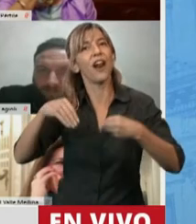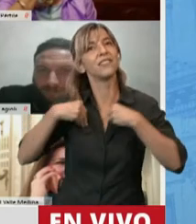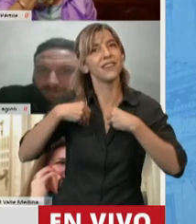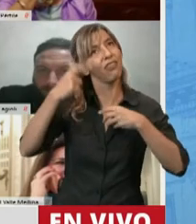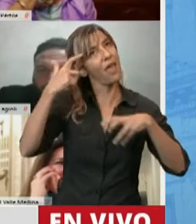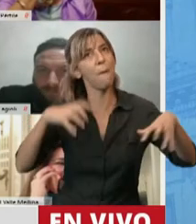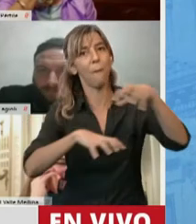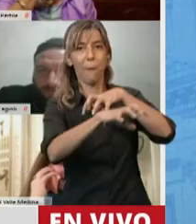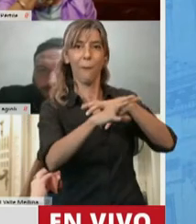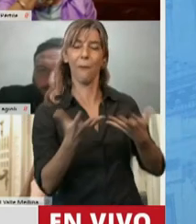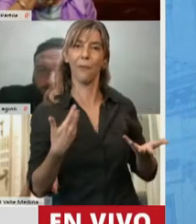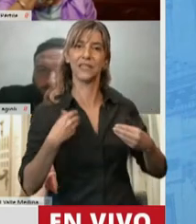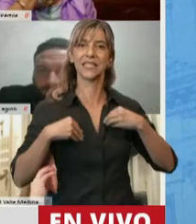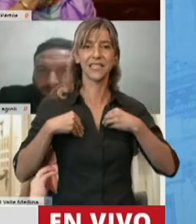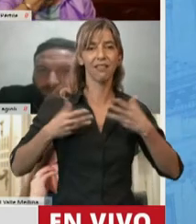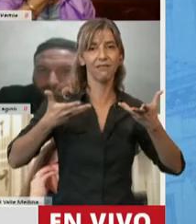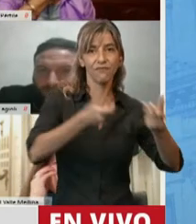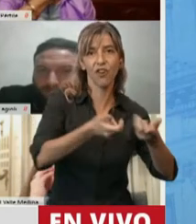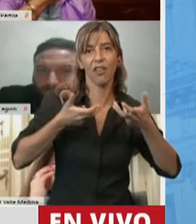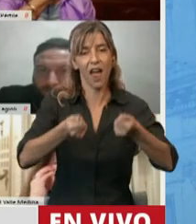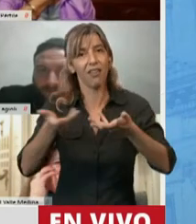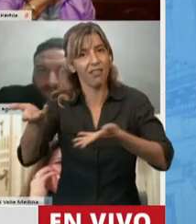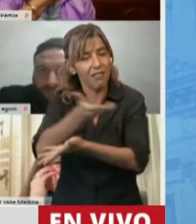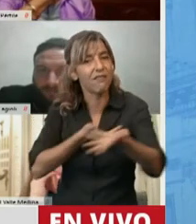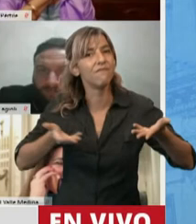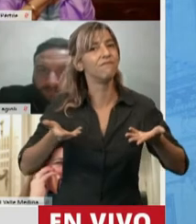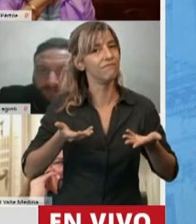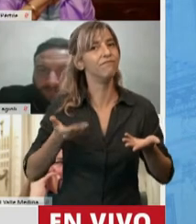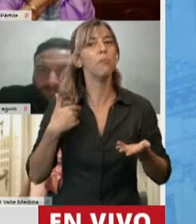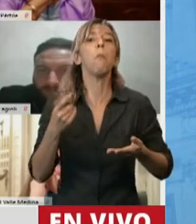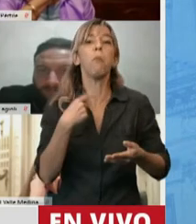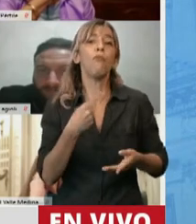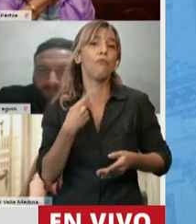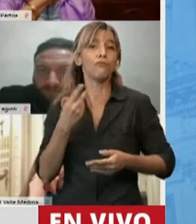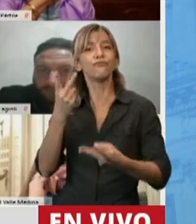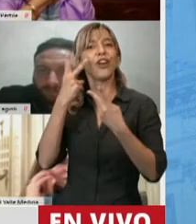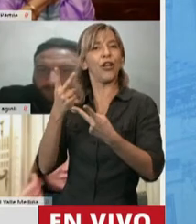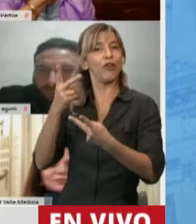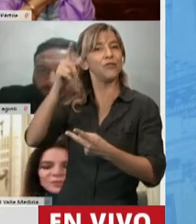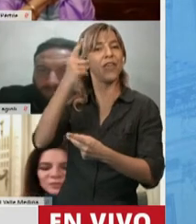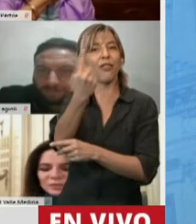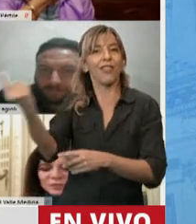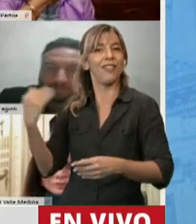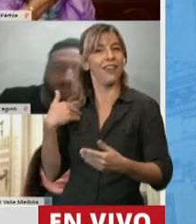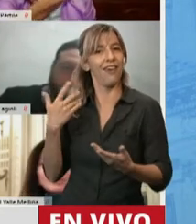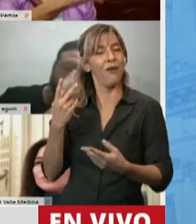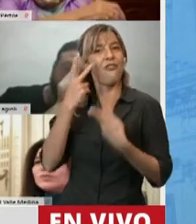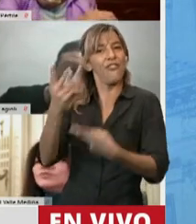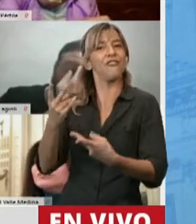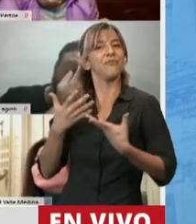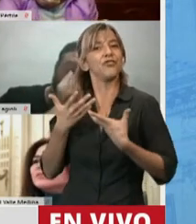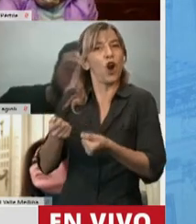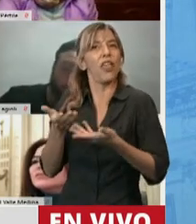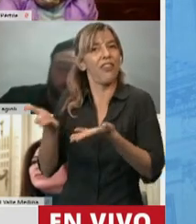ciudadanos o ciudadanas destacados o destacadas de la República Argentina. Dado que es un acto de mucha entrega y solidaridad,